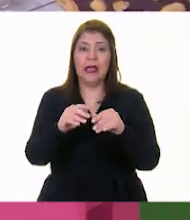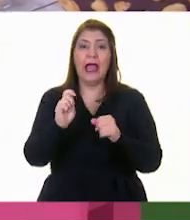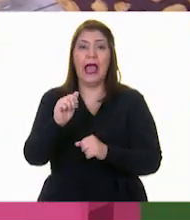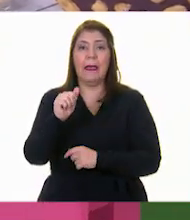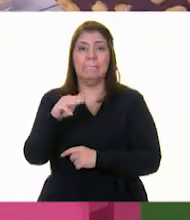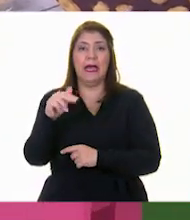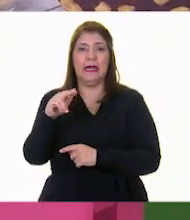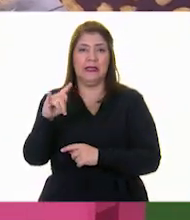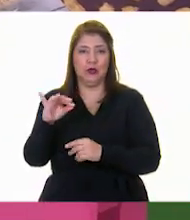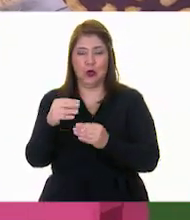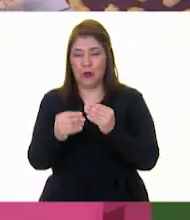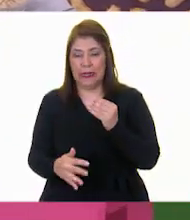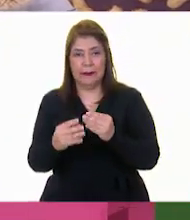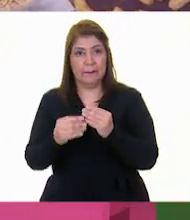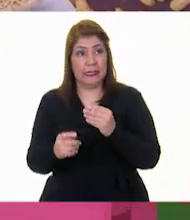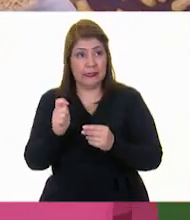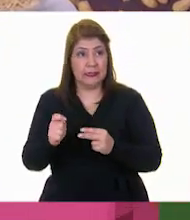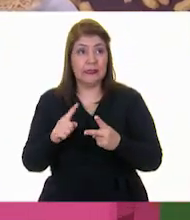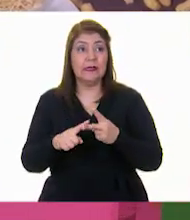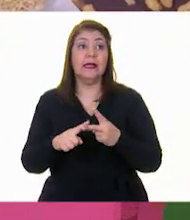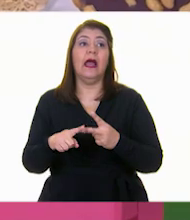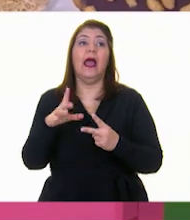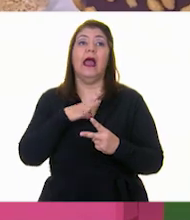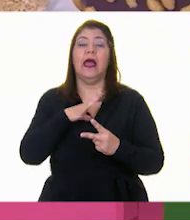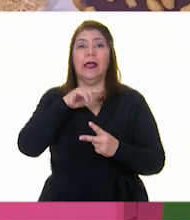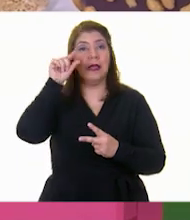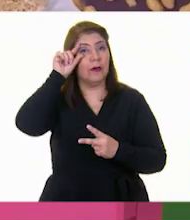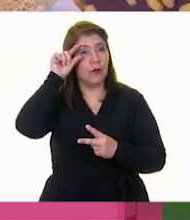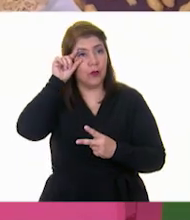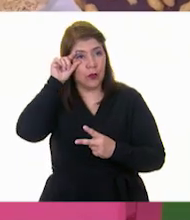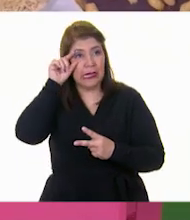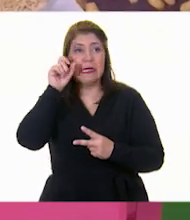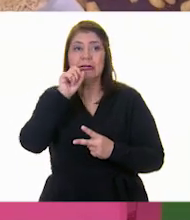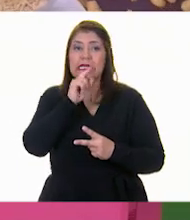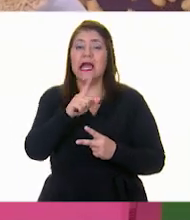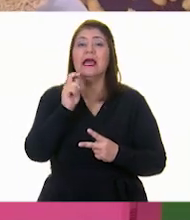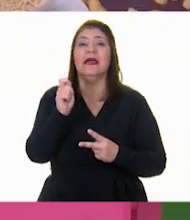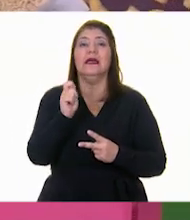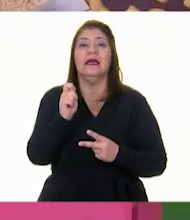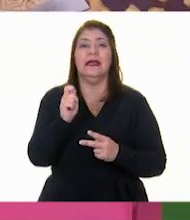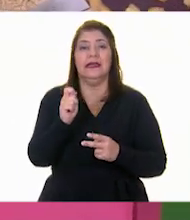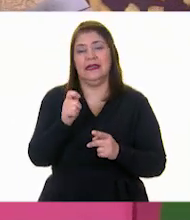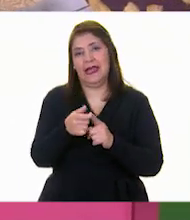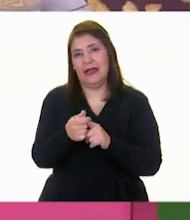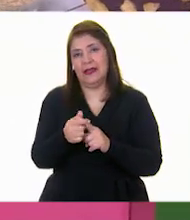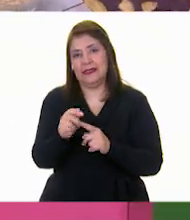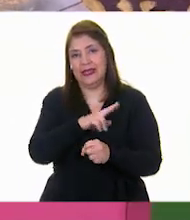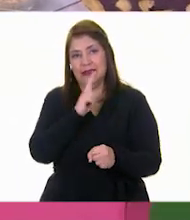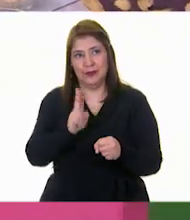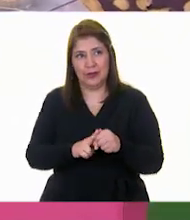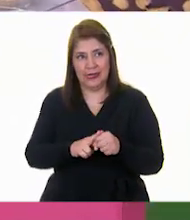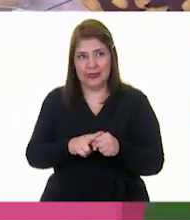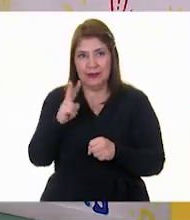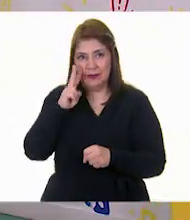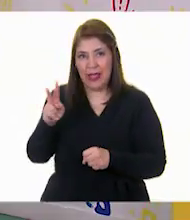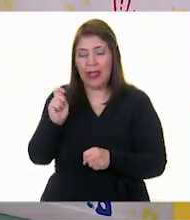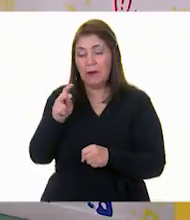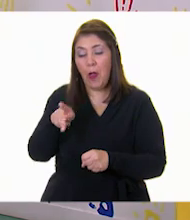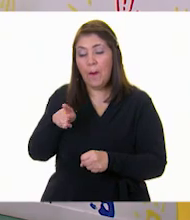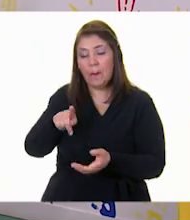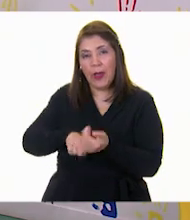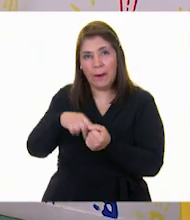y en su cuerpo almendras y cacahuates naturales. Son